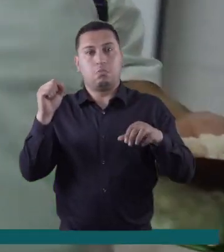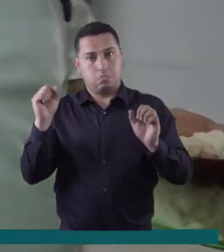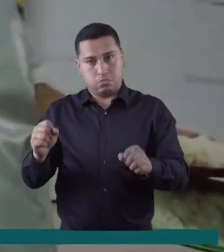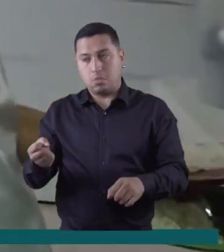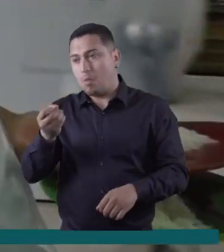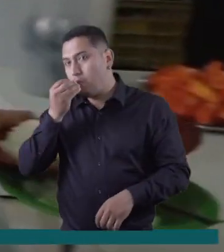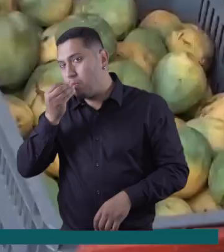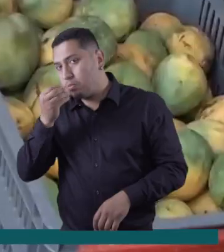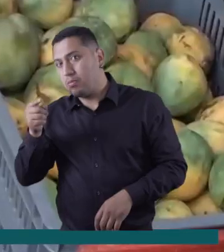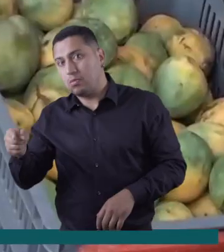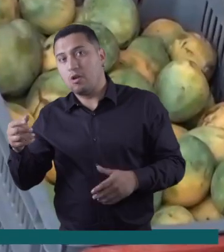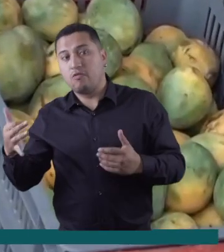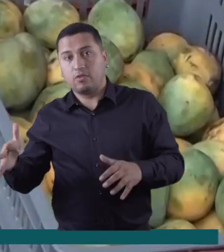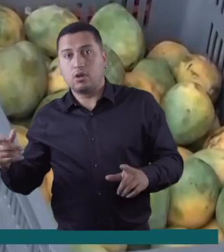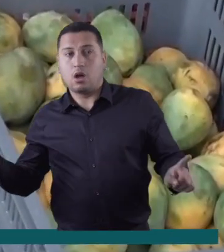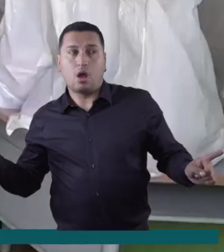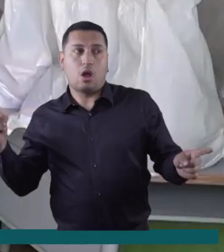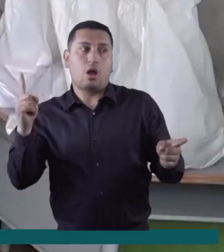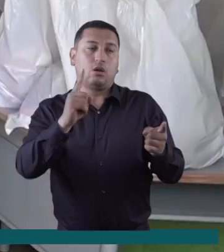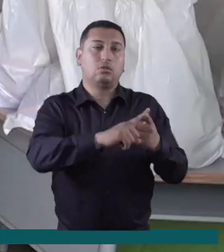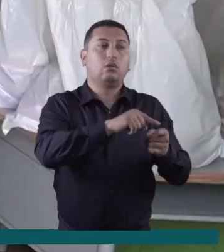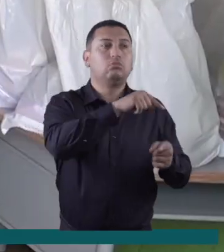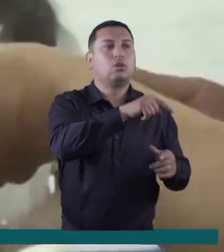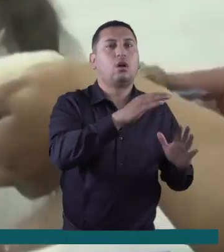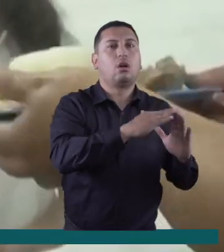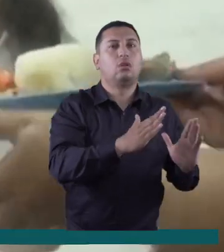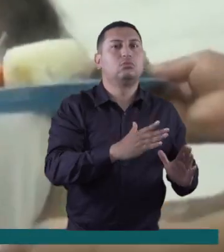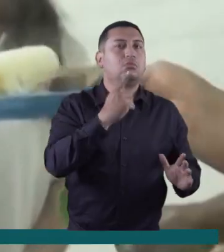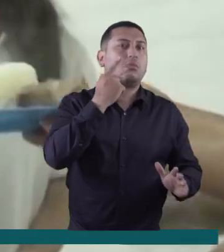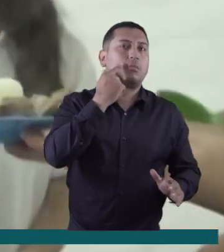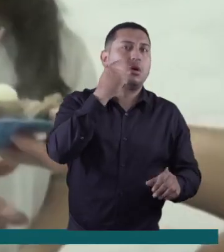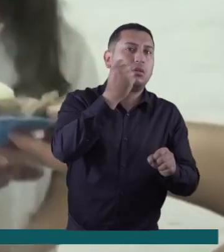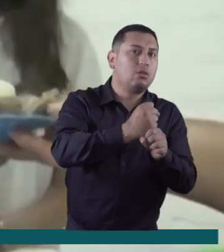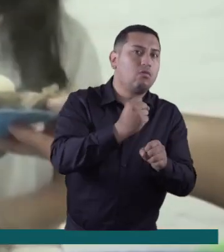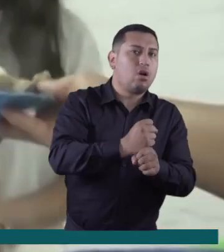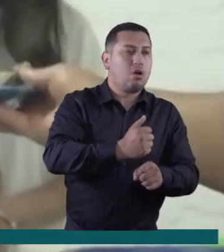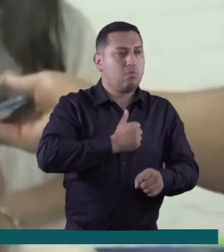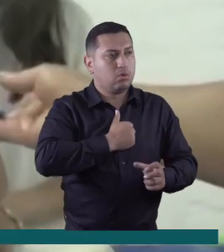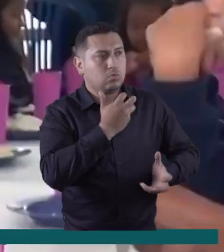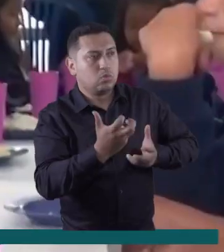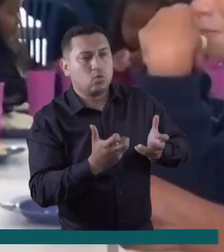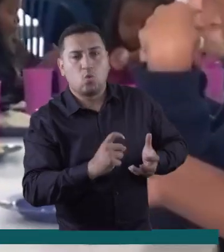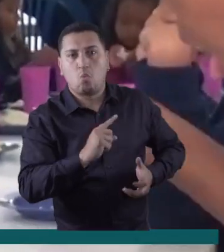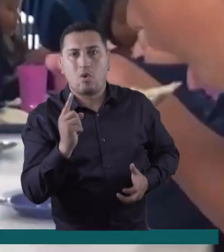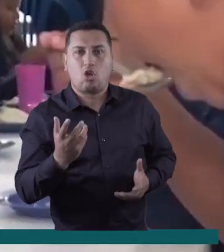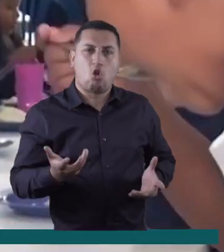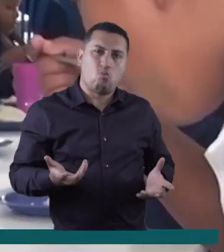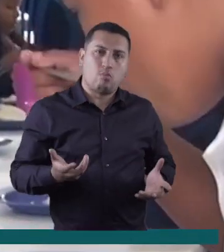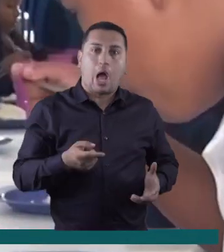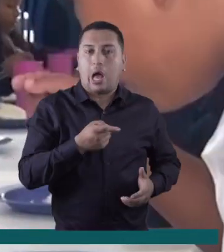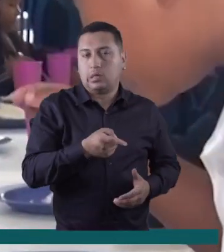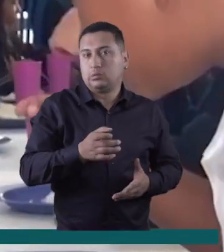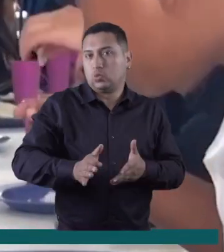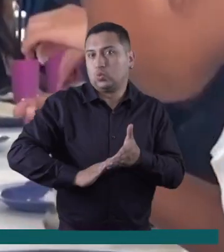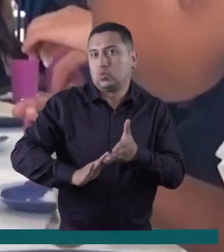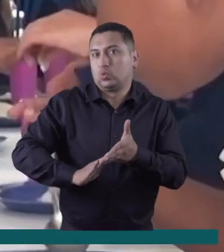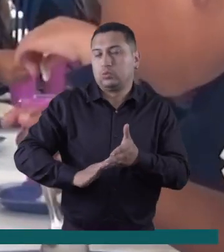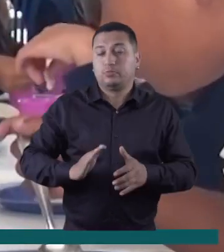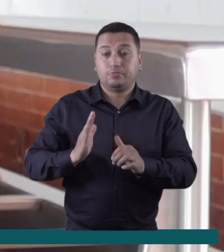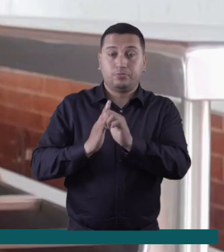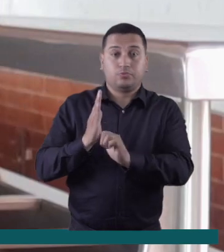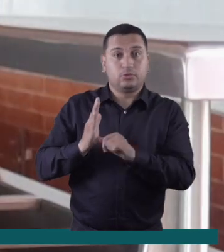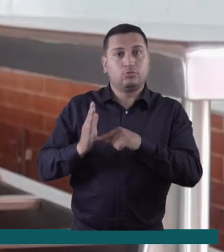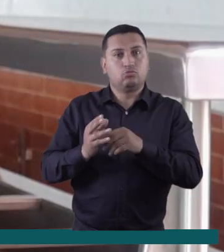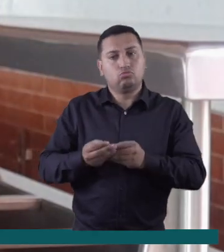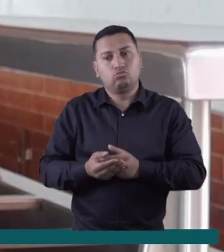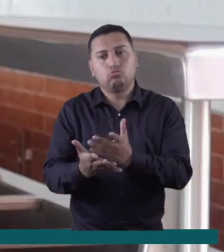jornada de la mañana tienen la posibilidad de almorzar aquí por si, bien sea porque los papás están trabajando o porque aún están muy chicos, no pueden cocinar en sus hogares.